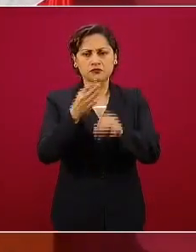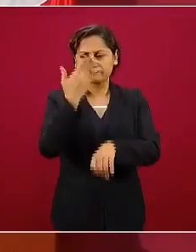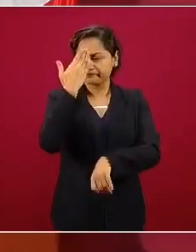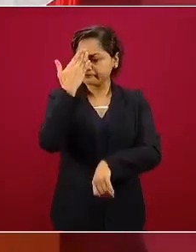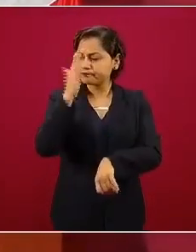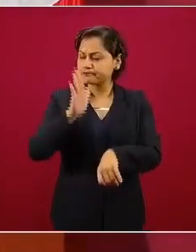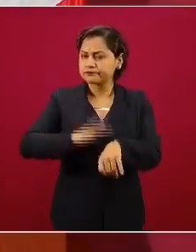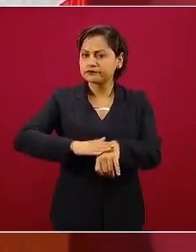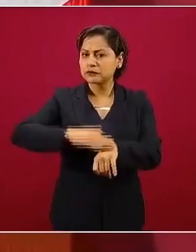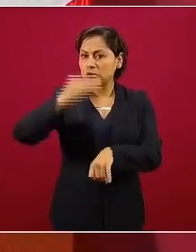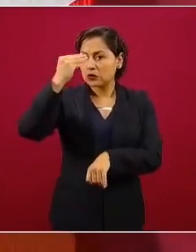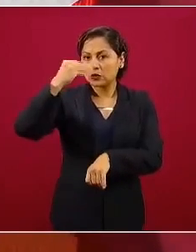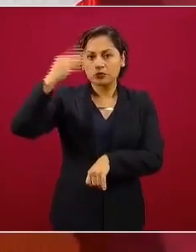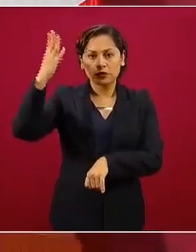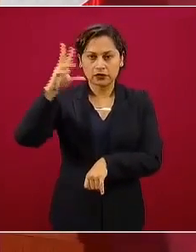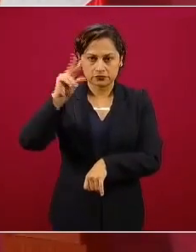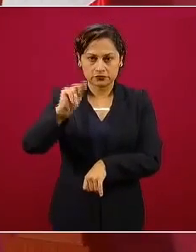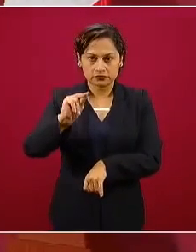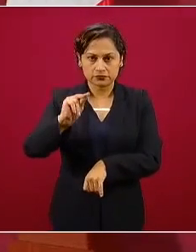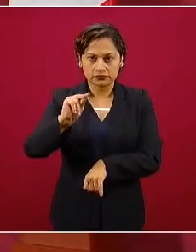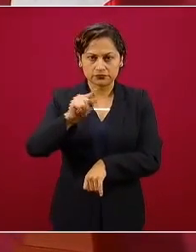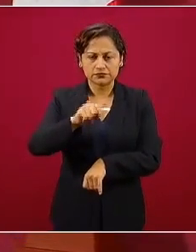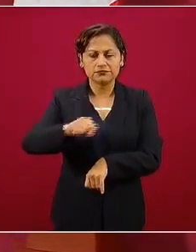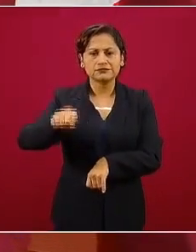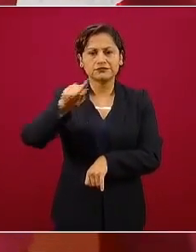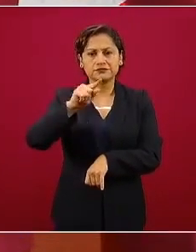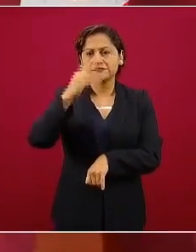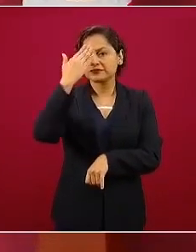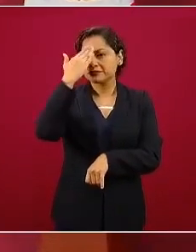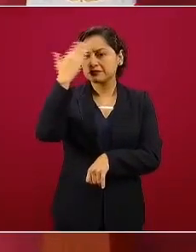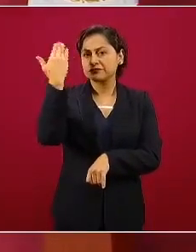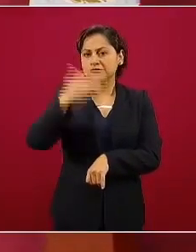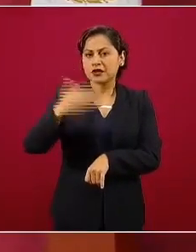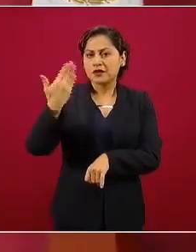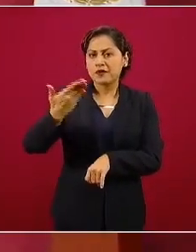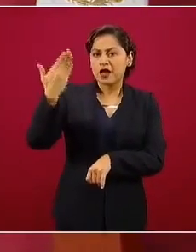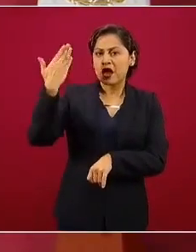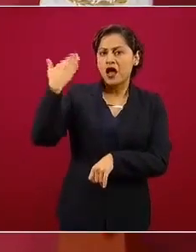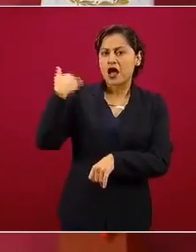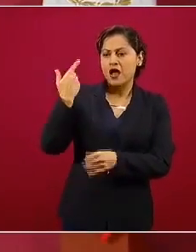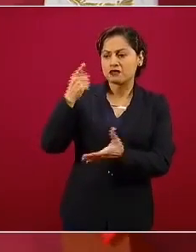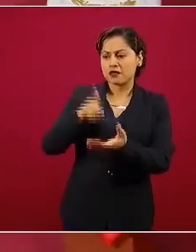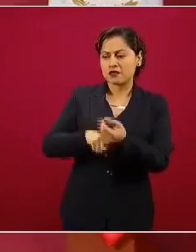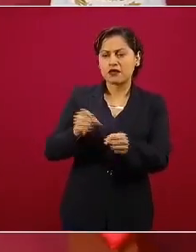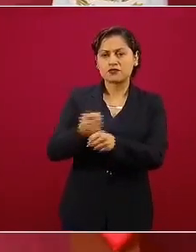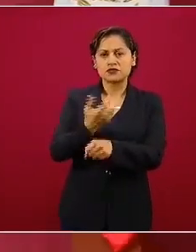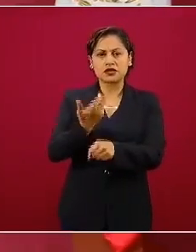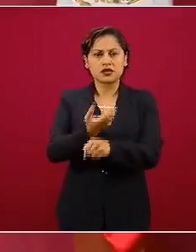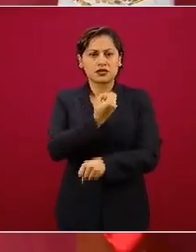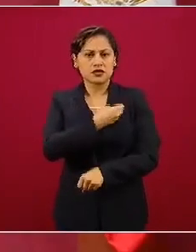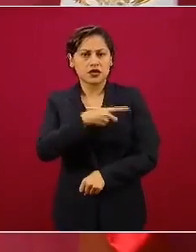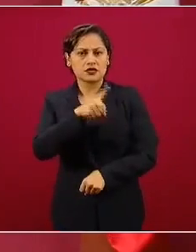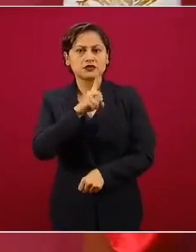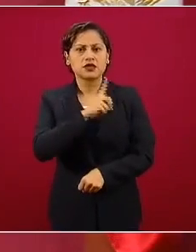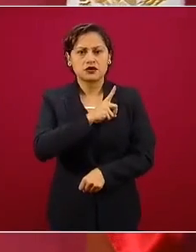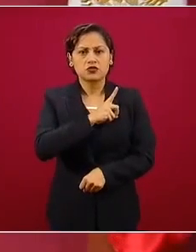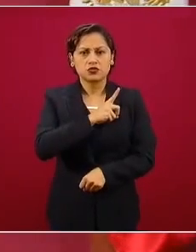Llevábamos mucho tiempo sin tener en la Secretaría de Salud a un